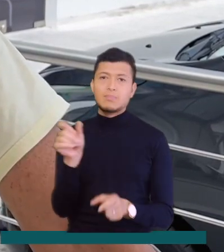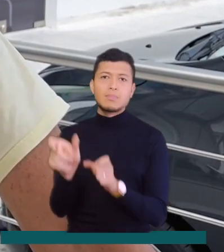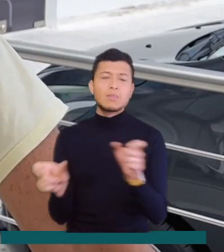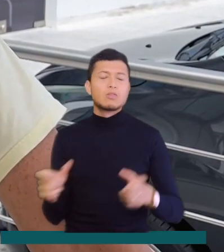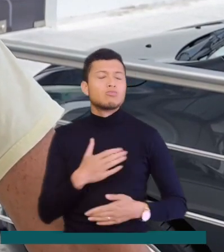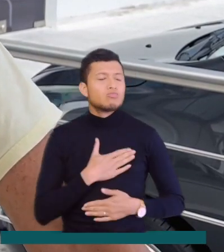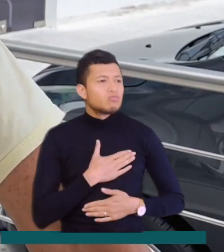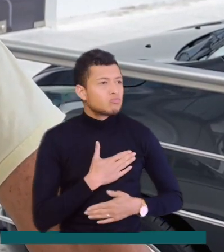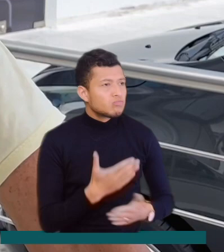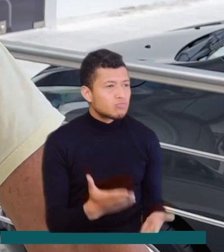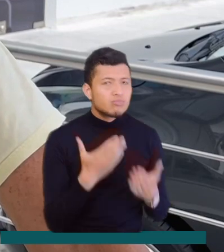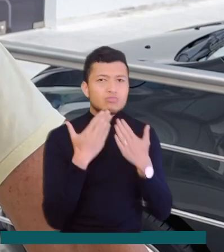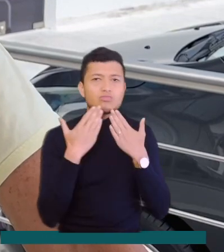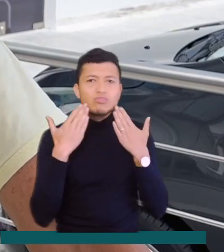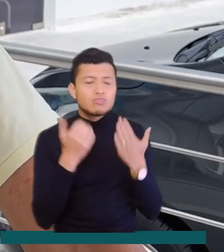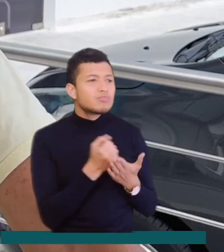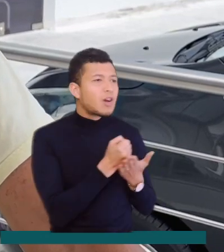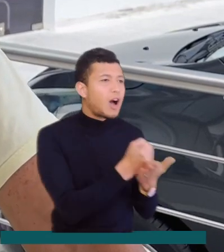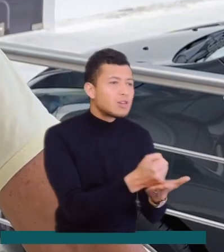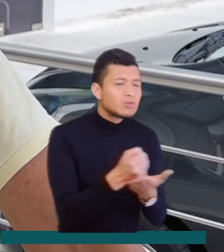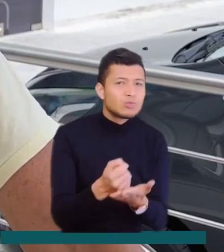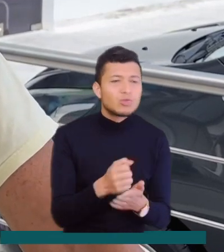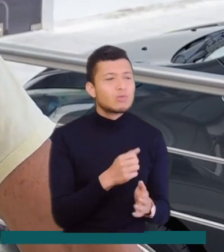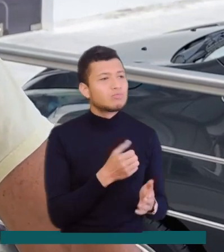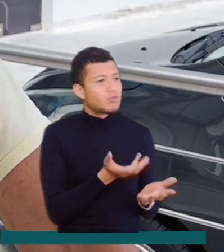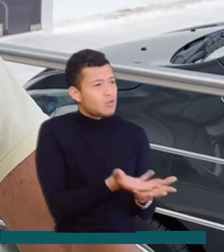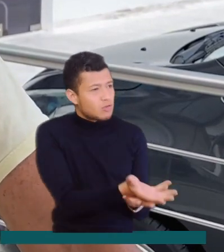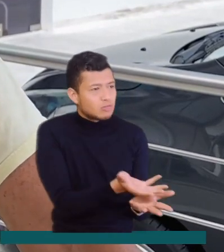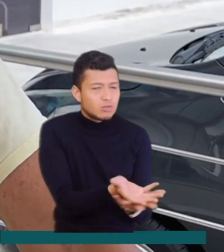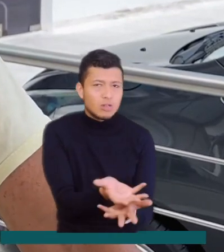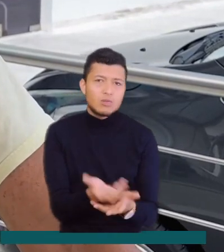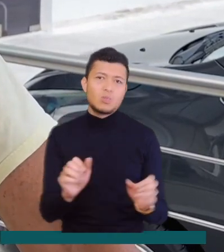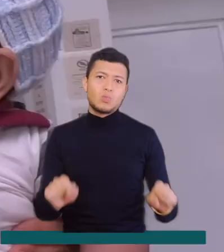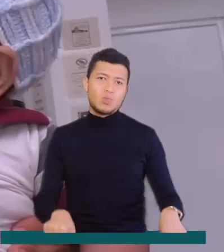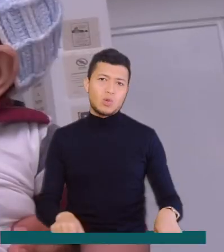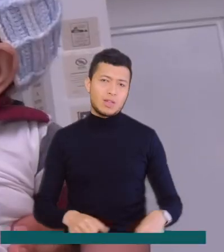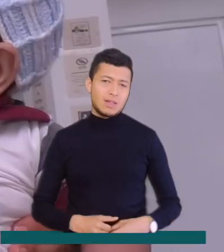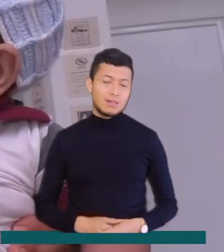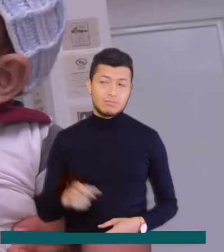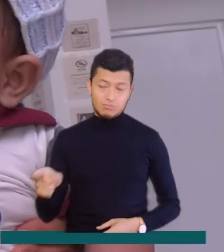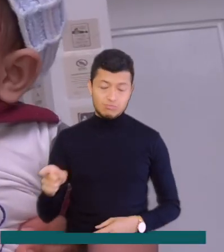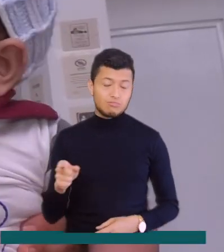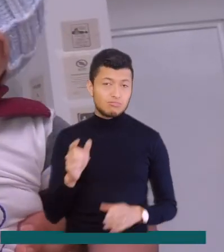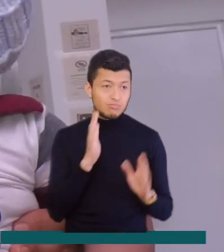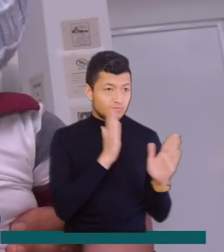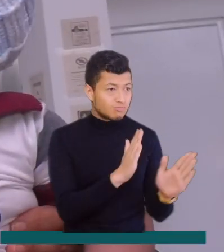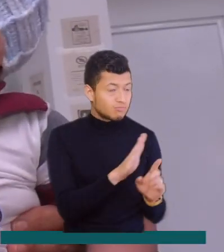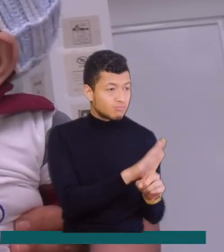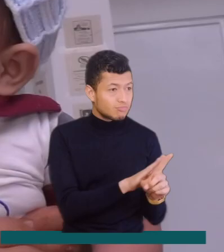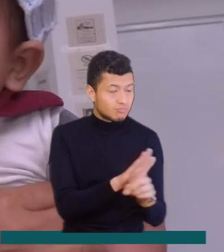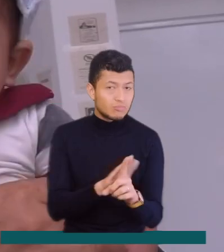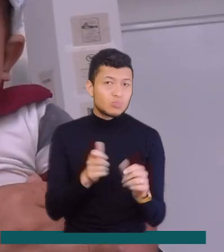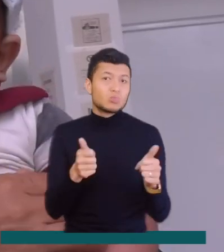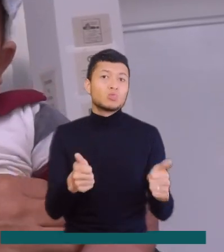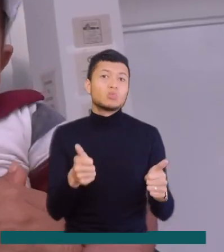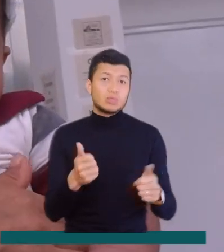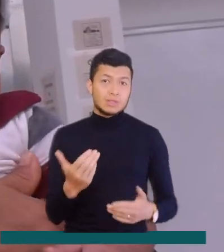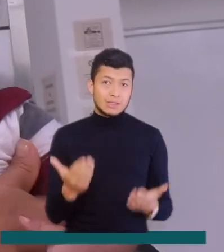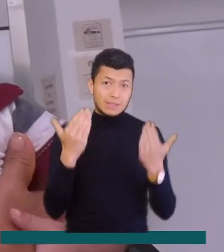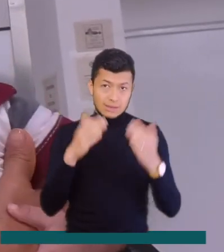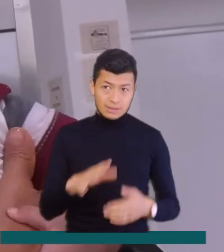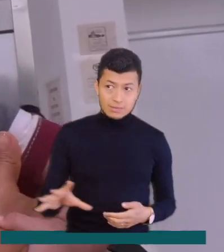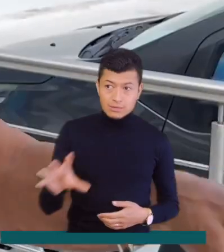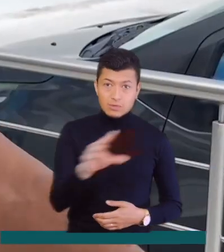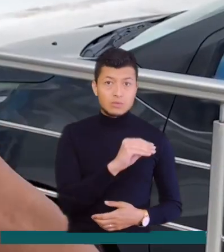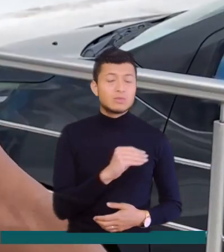que les ayuda y les aconsejan y todo eso. Un trato muy bueno, soy muy bueno para ellas porque se